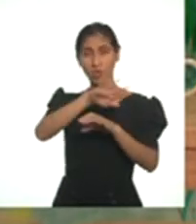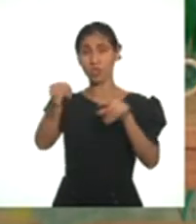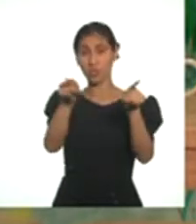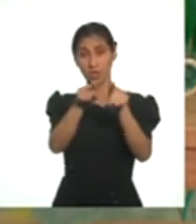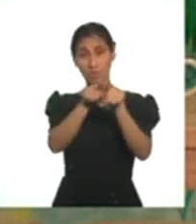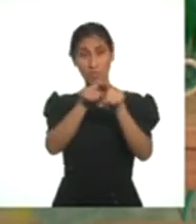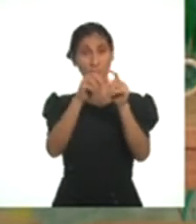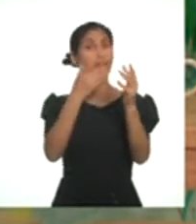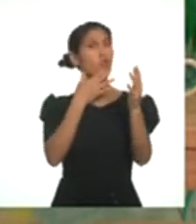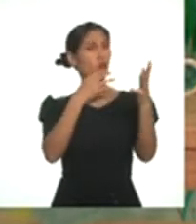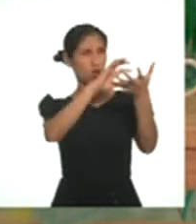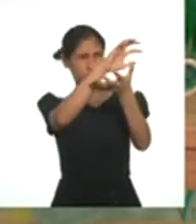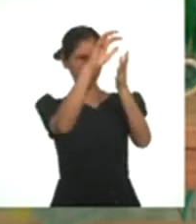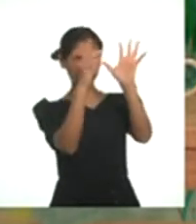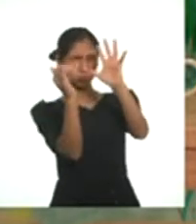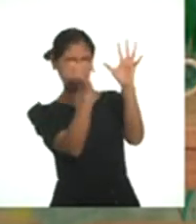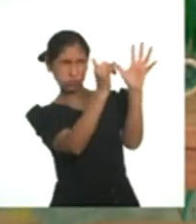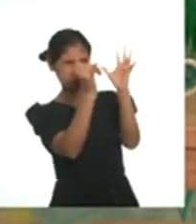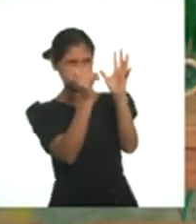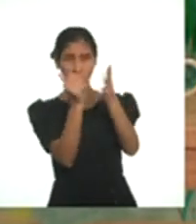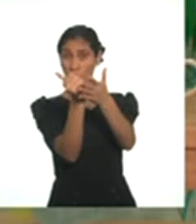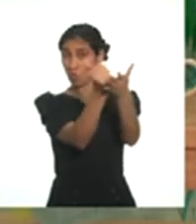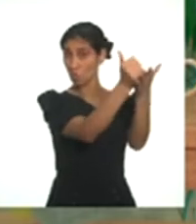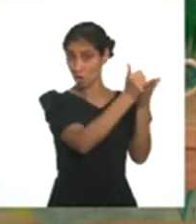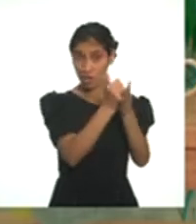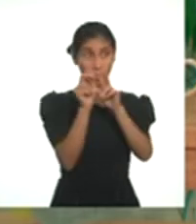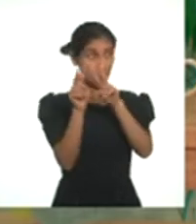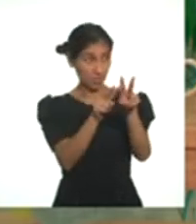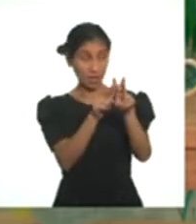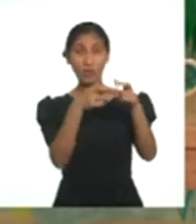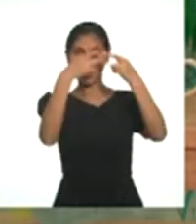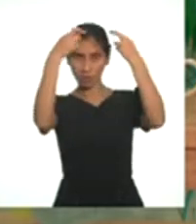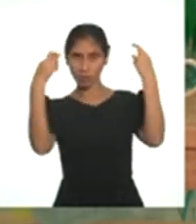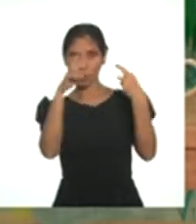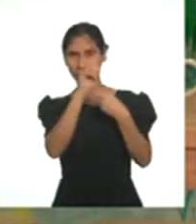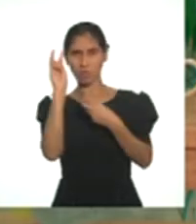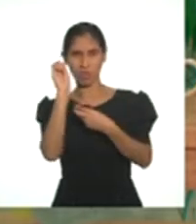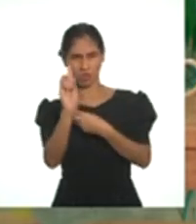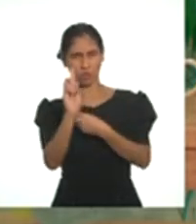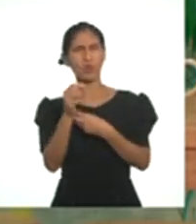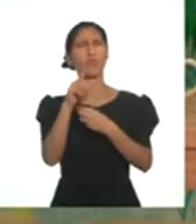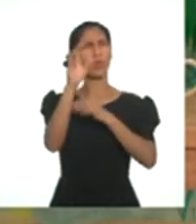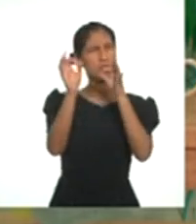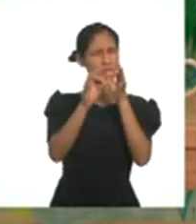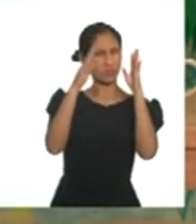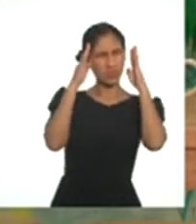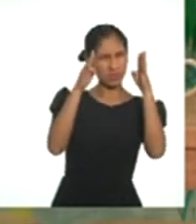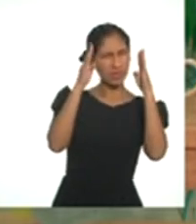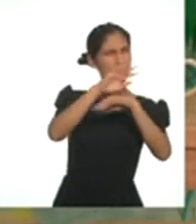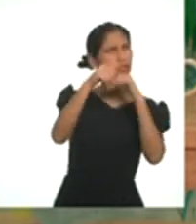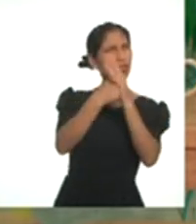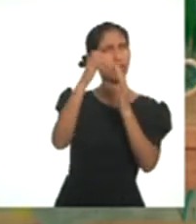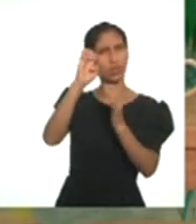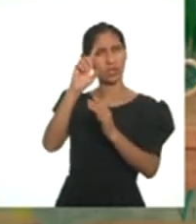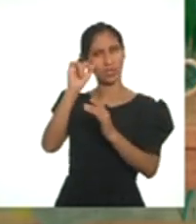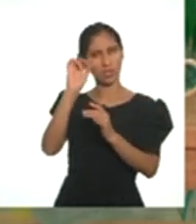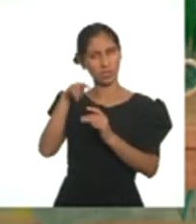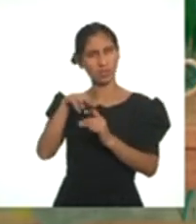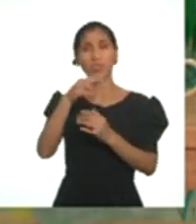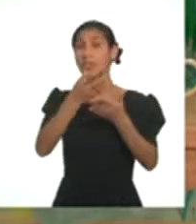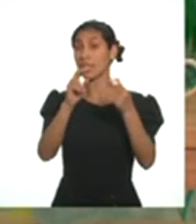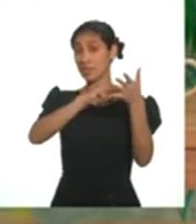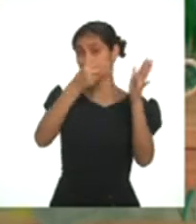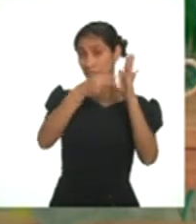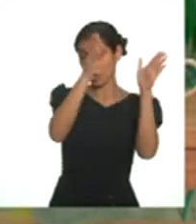y la corrección de color. Para ayudarlos con el reportaje que la Promo 2021 está preparando, me voy a centrar en la edición, que básicamente significa